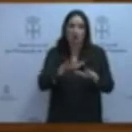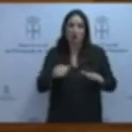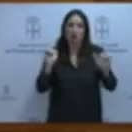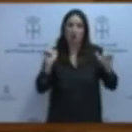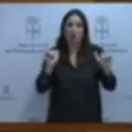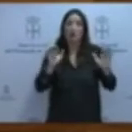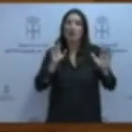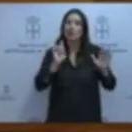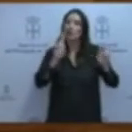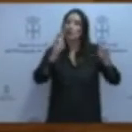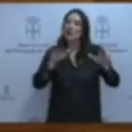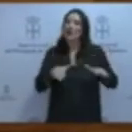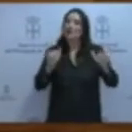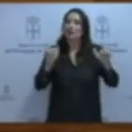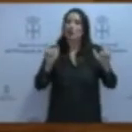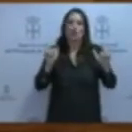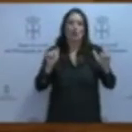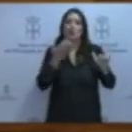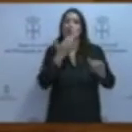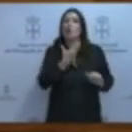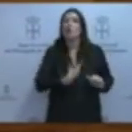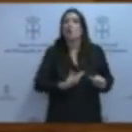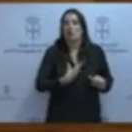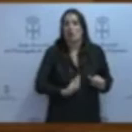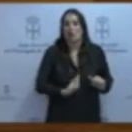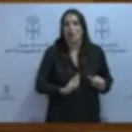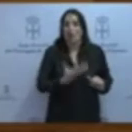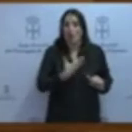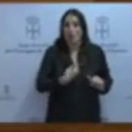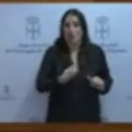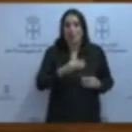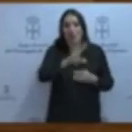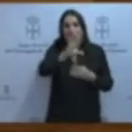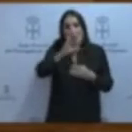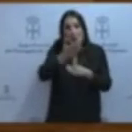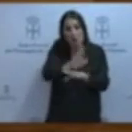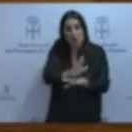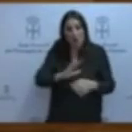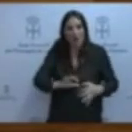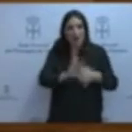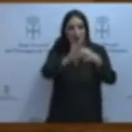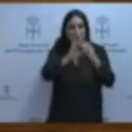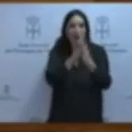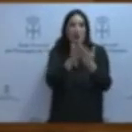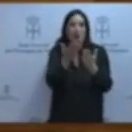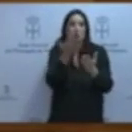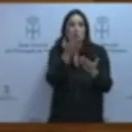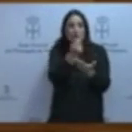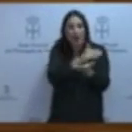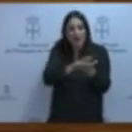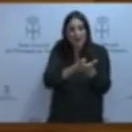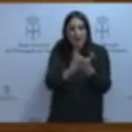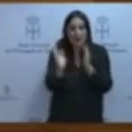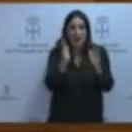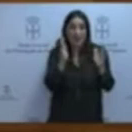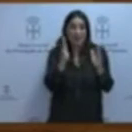cuestión de abstenciones. En Murcia, por ejemplo, con una moción relativa a la gratuidad de los libros de texto en las etapas de educación